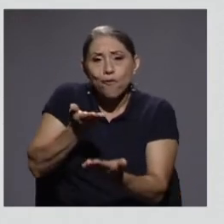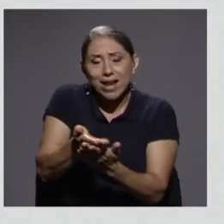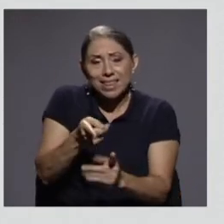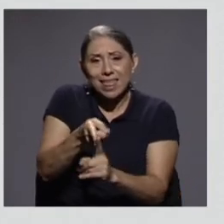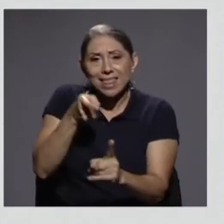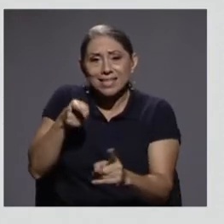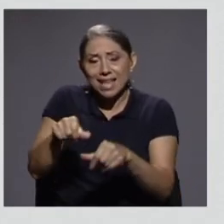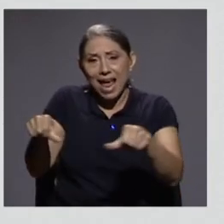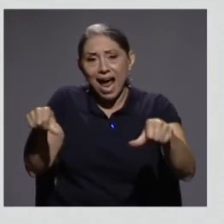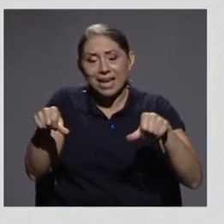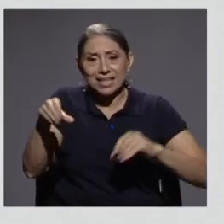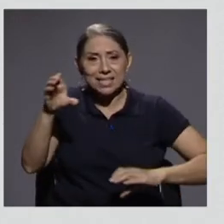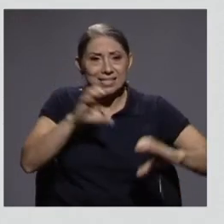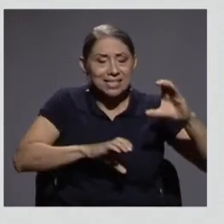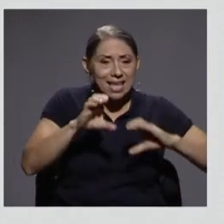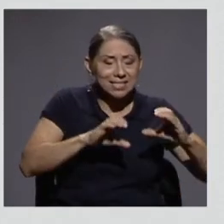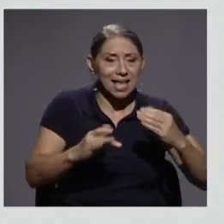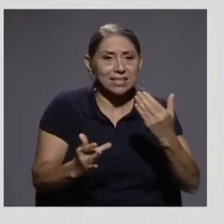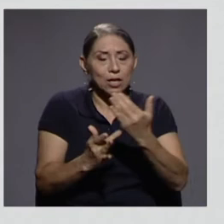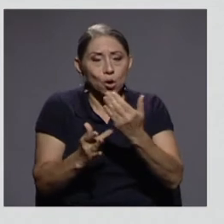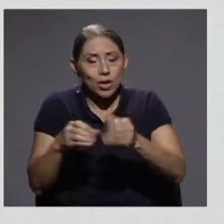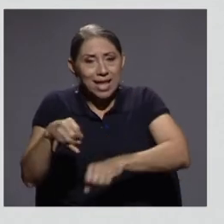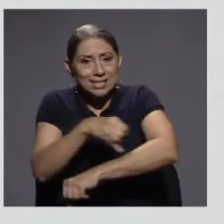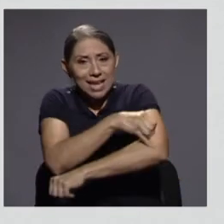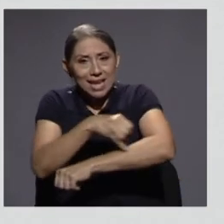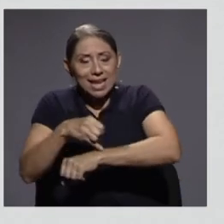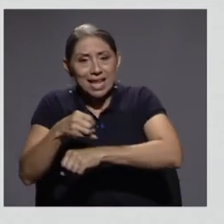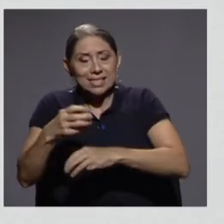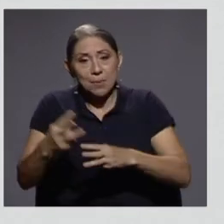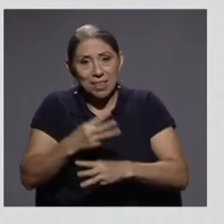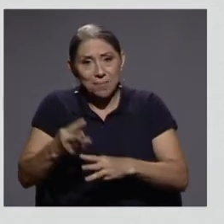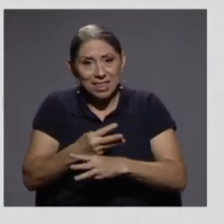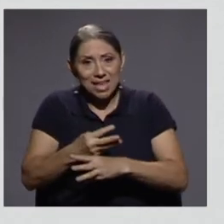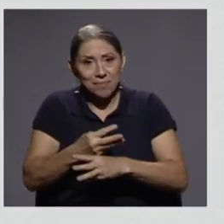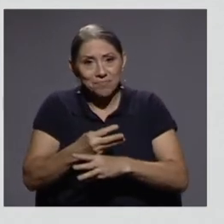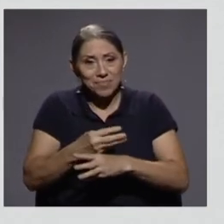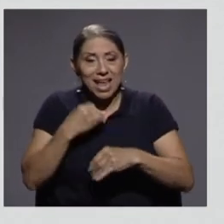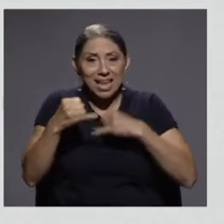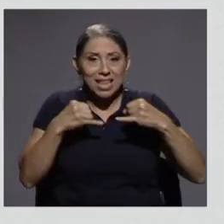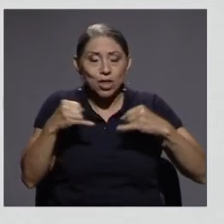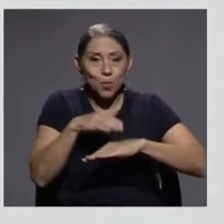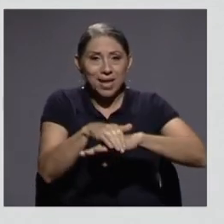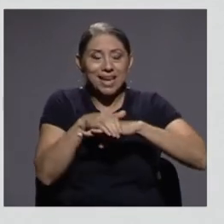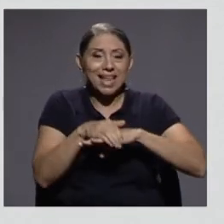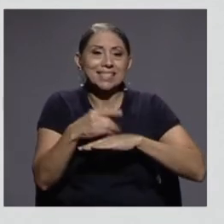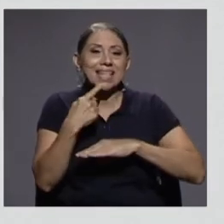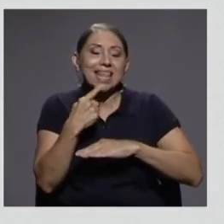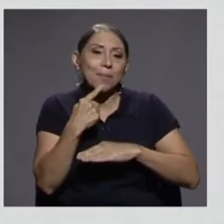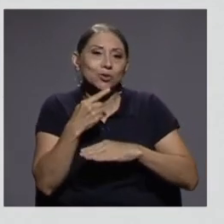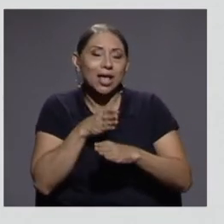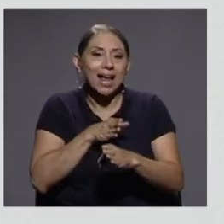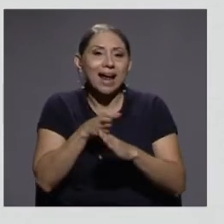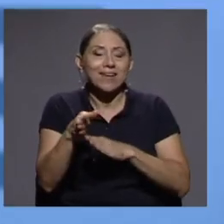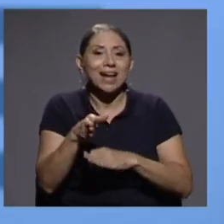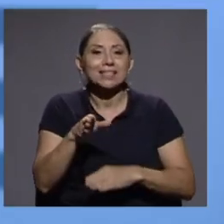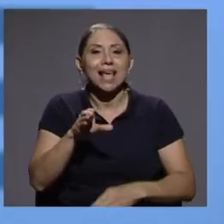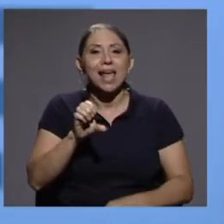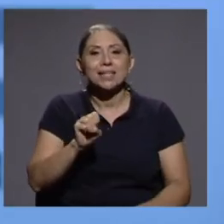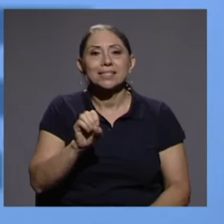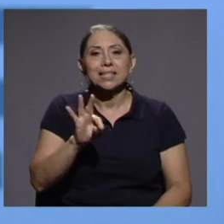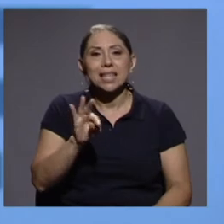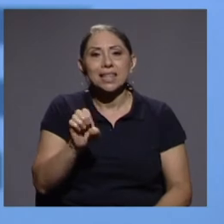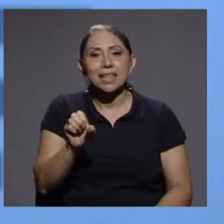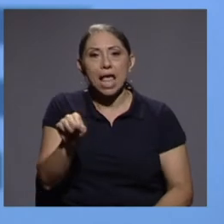ciencias, tecnologías, ingenierías y matemáticas, que es lo que en inglés diríamos las carreras STEM. Y